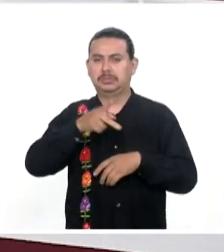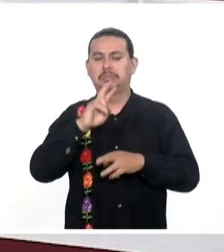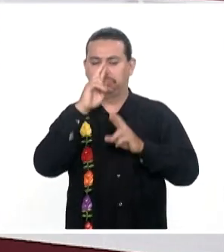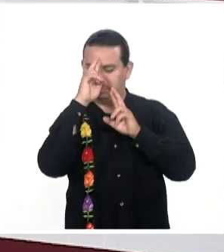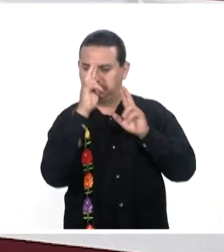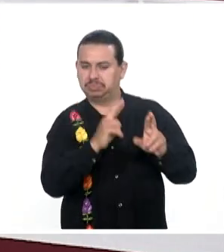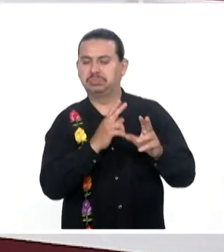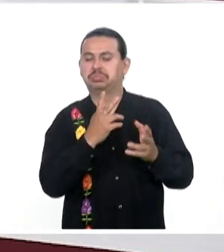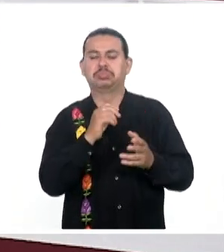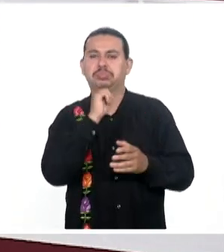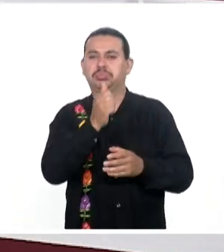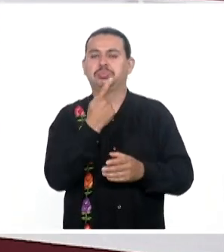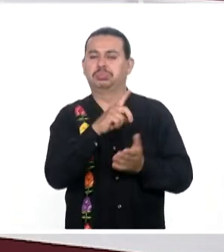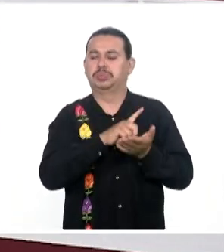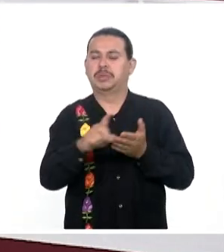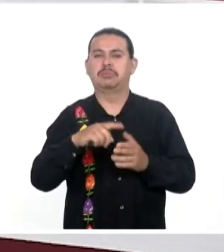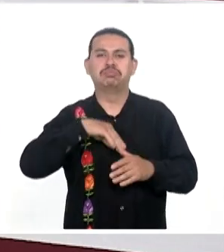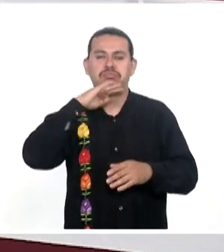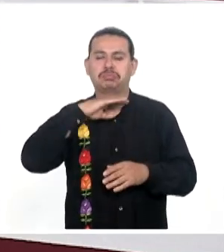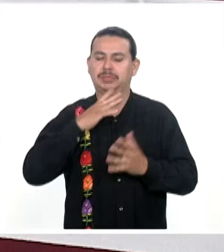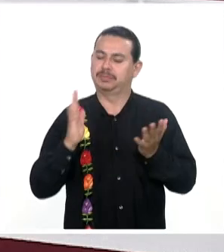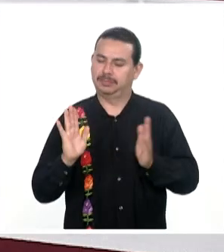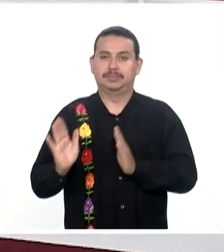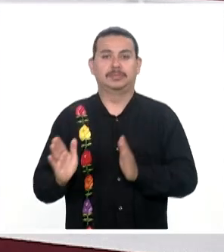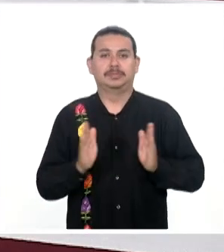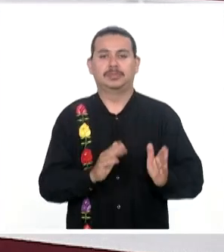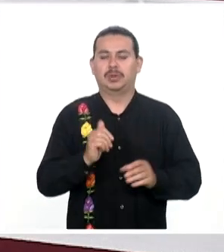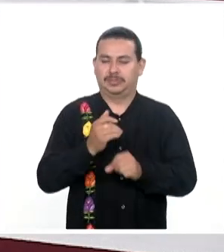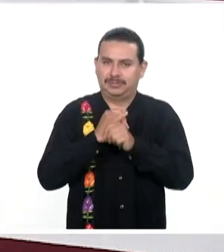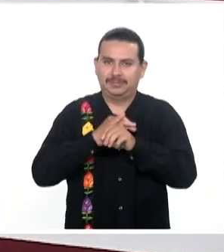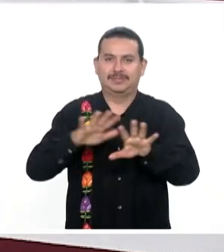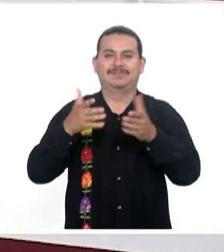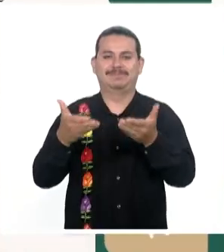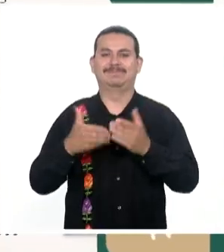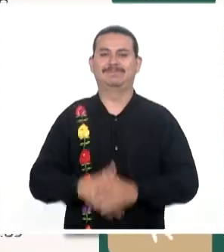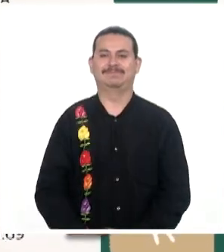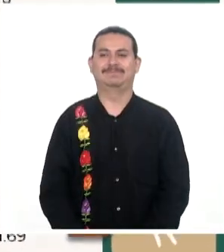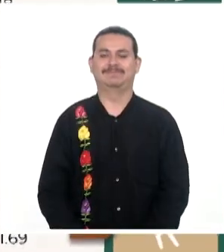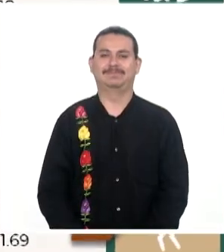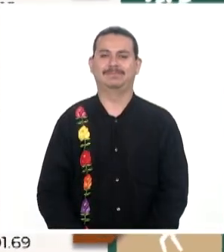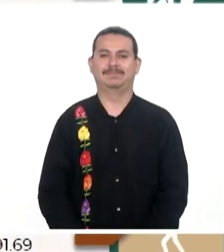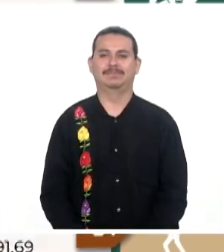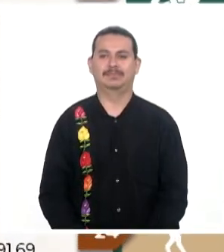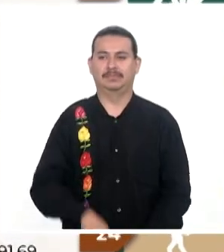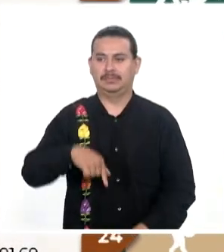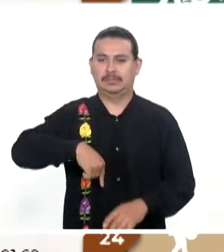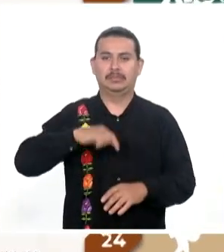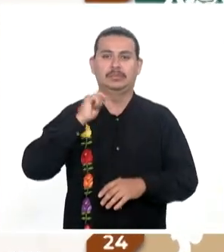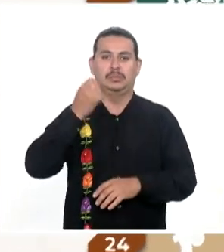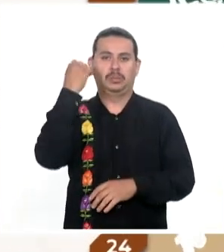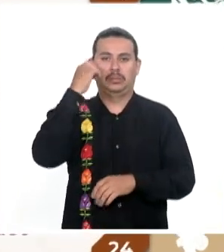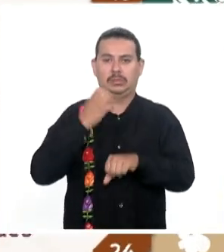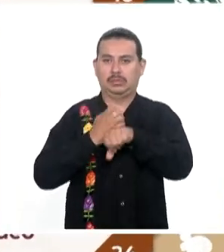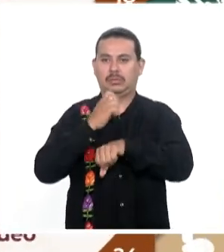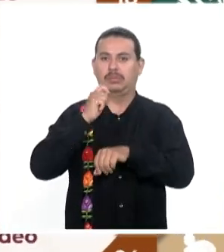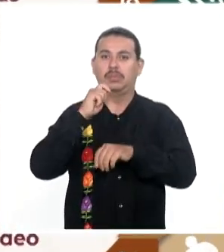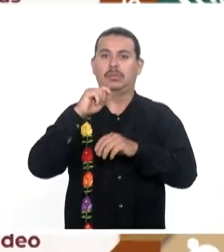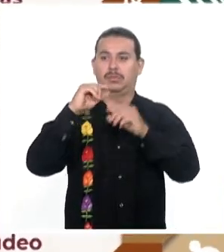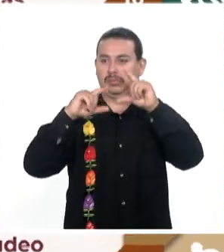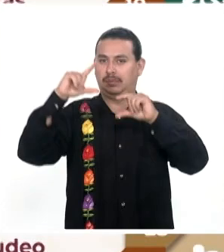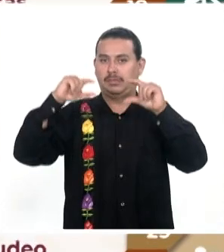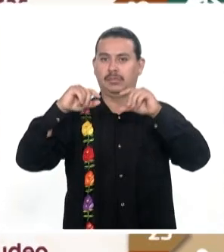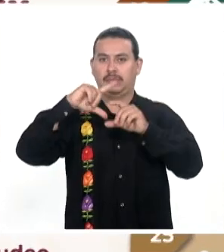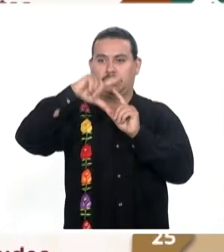respetan ni se reconocen Sus derechos, pero comencemos con esta emisión Oaxaca Mejoró su posición en el ranking